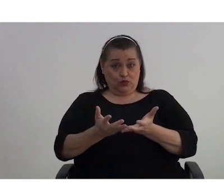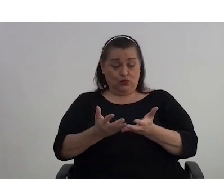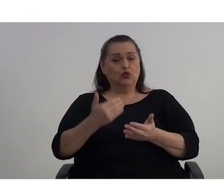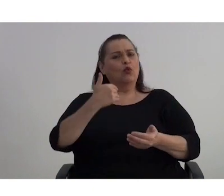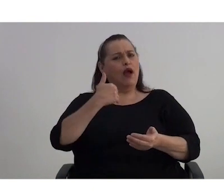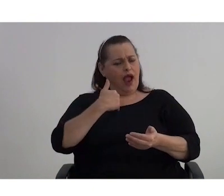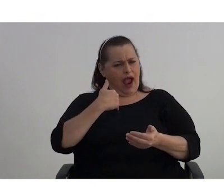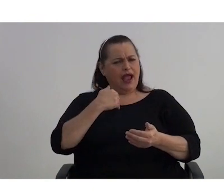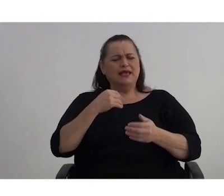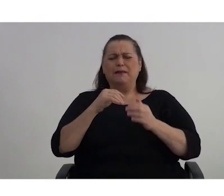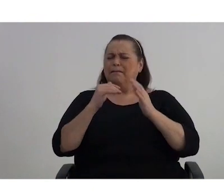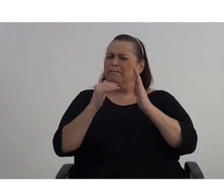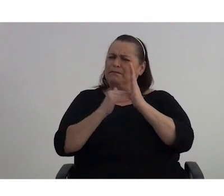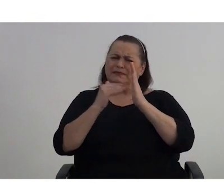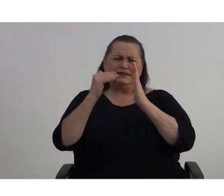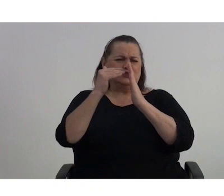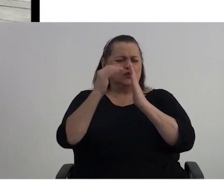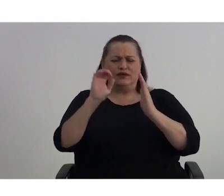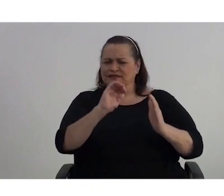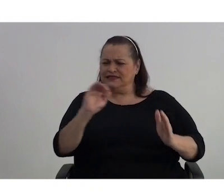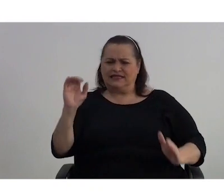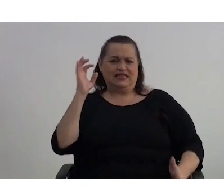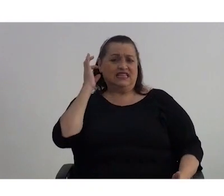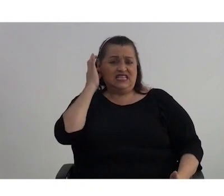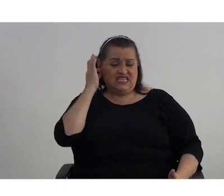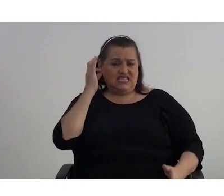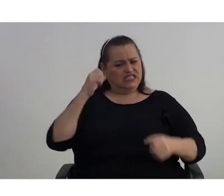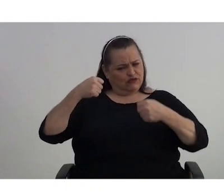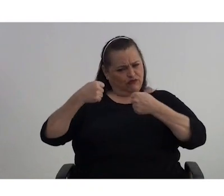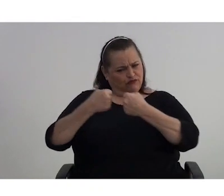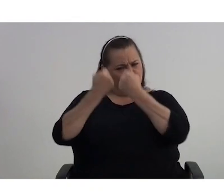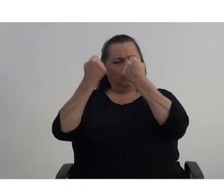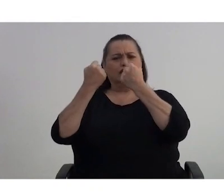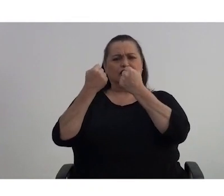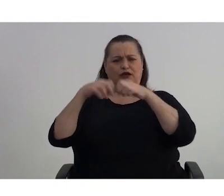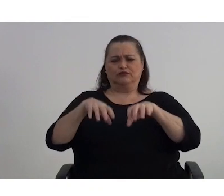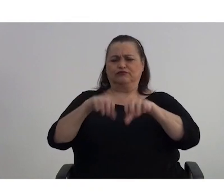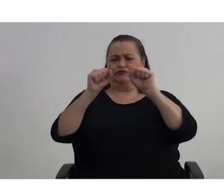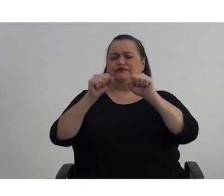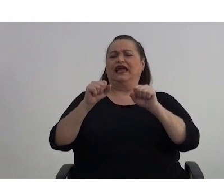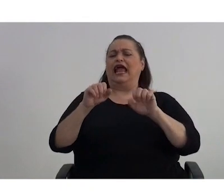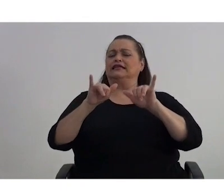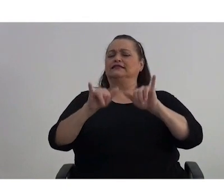millones de niñas que desafían el status quo.